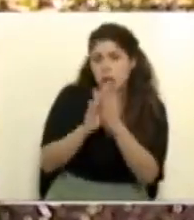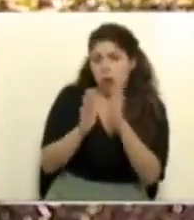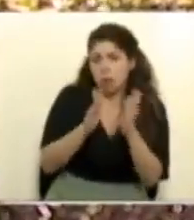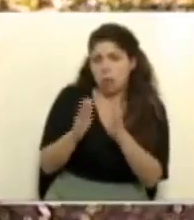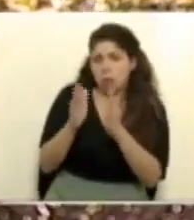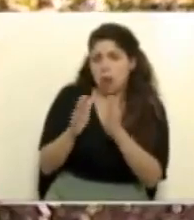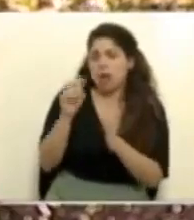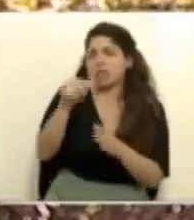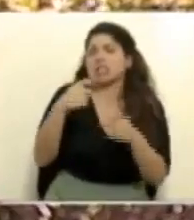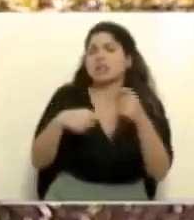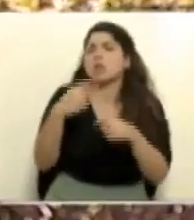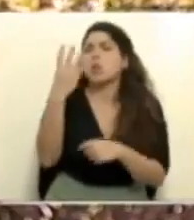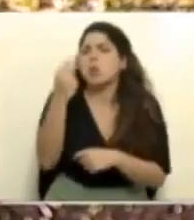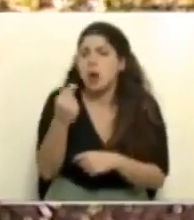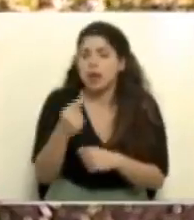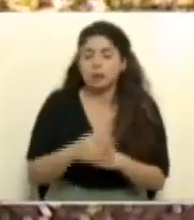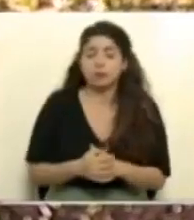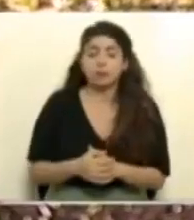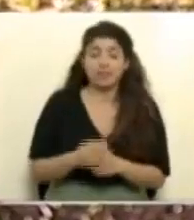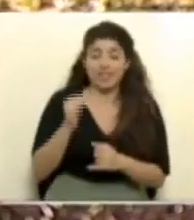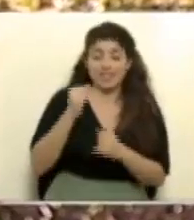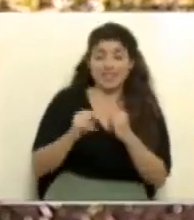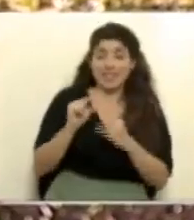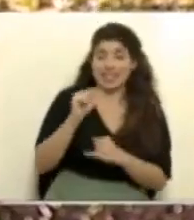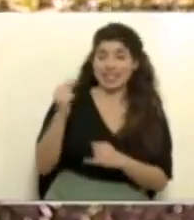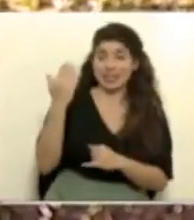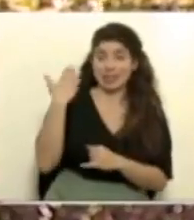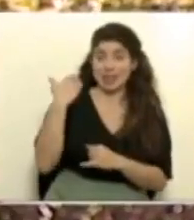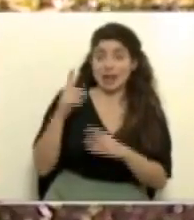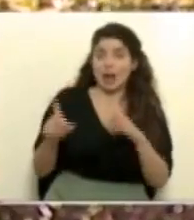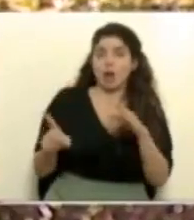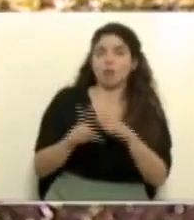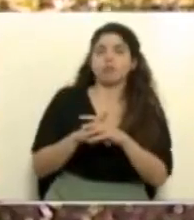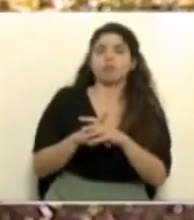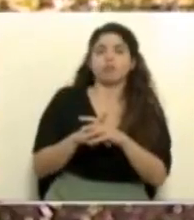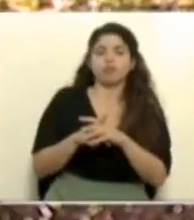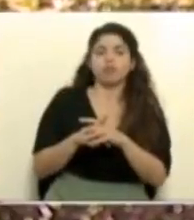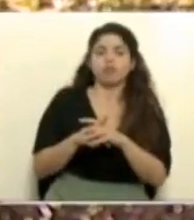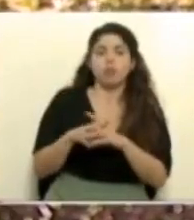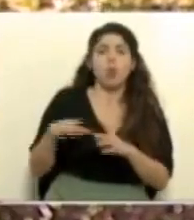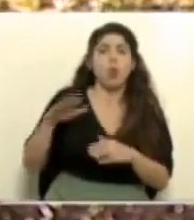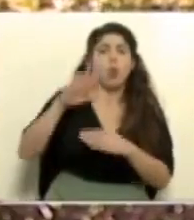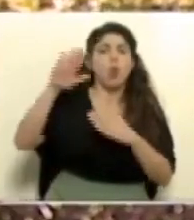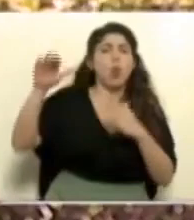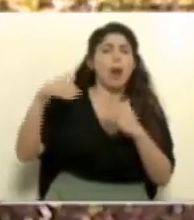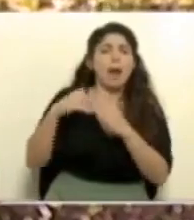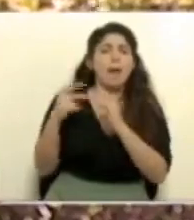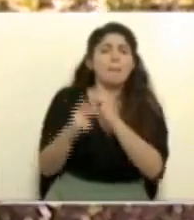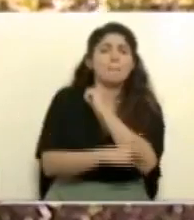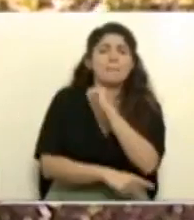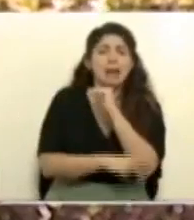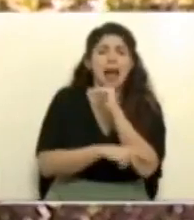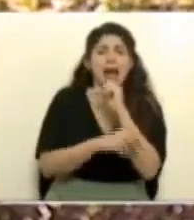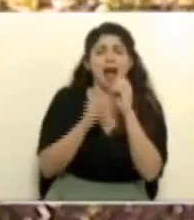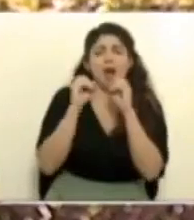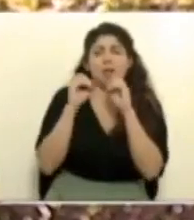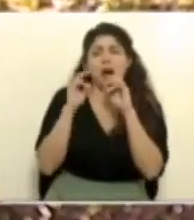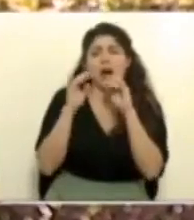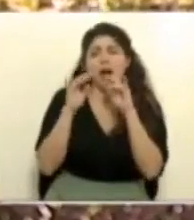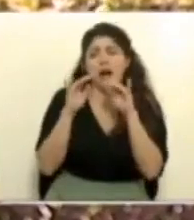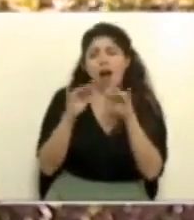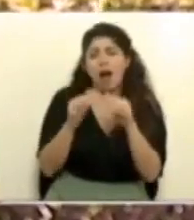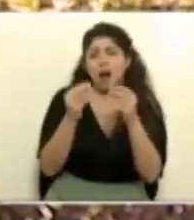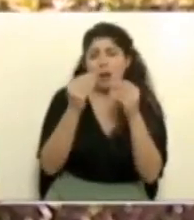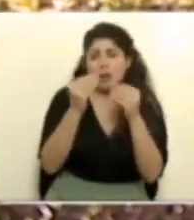llevando? En el fin de semana se dio una megatomba gubernatoria por todo el país con aglomeraciones de